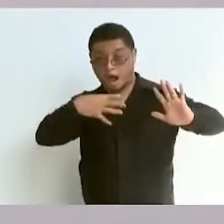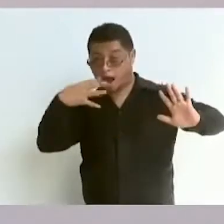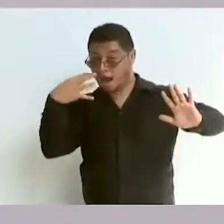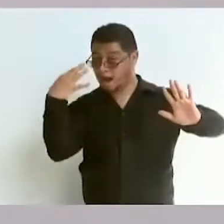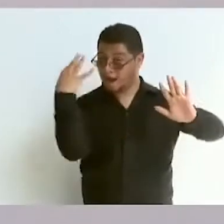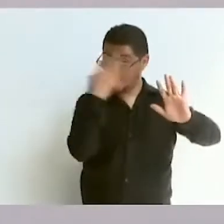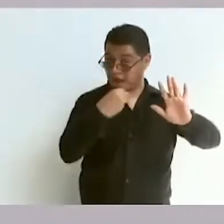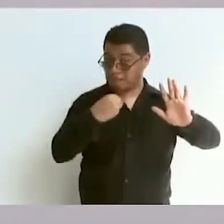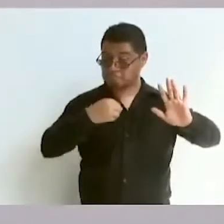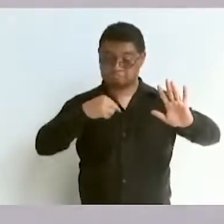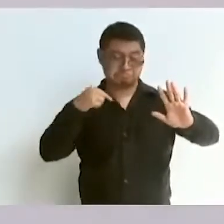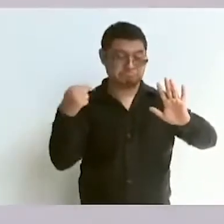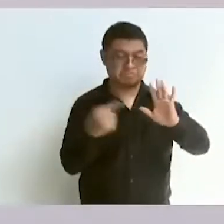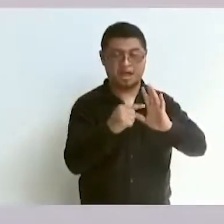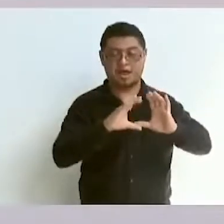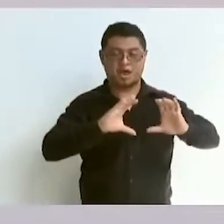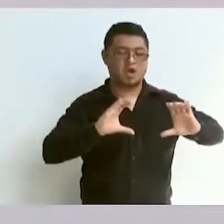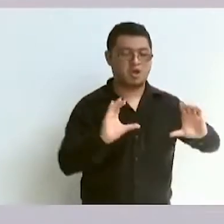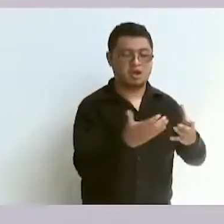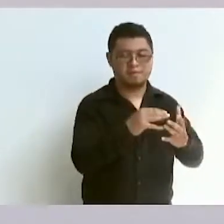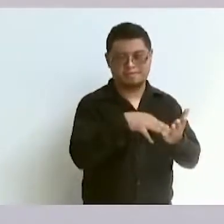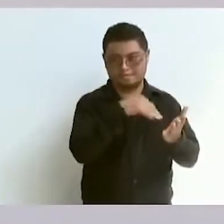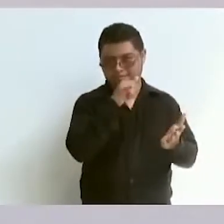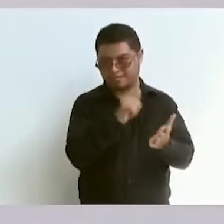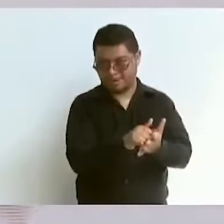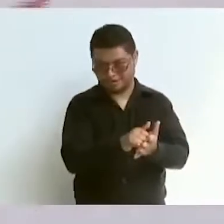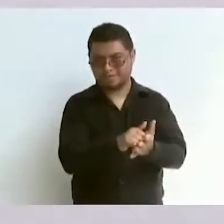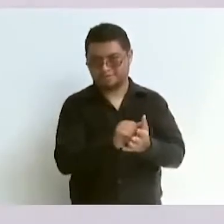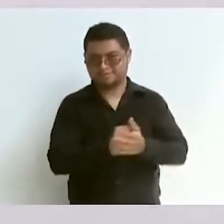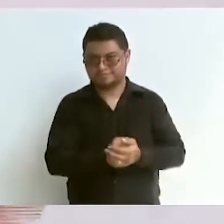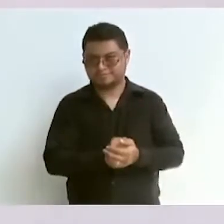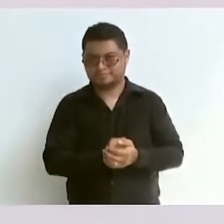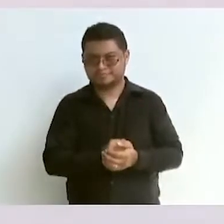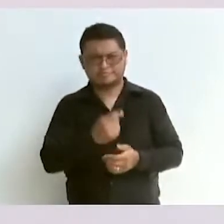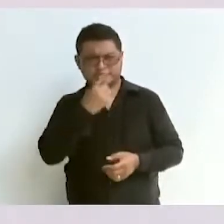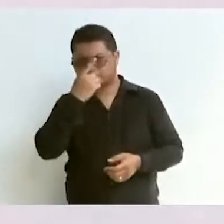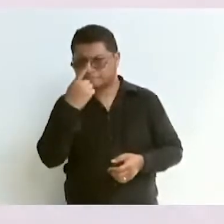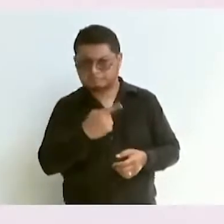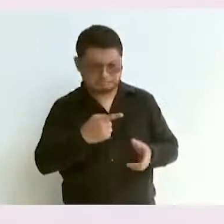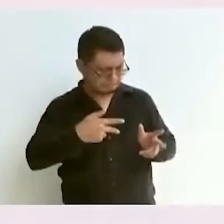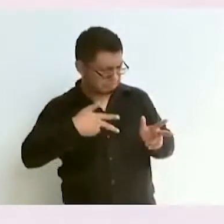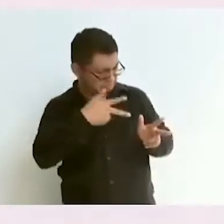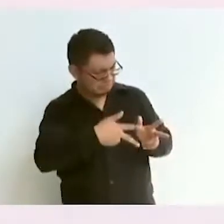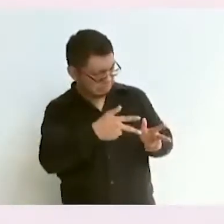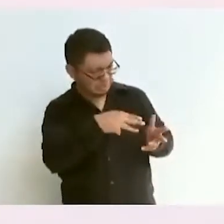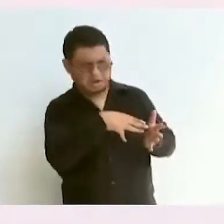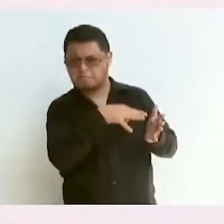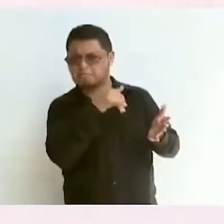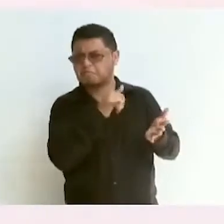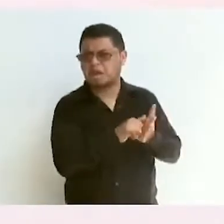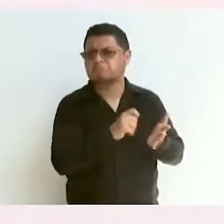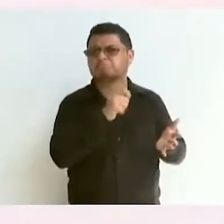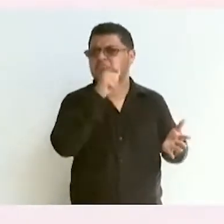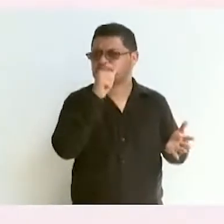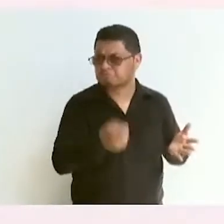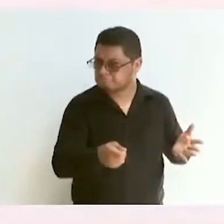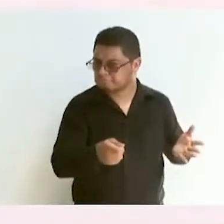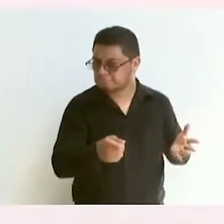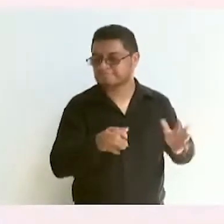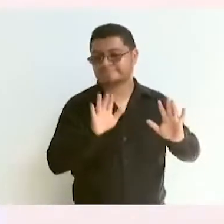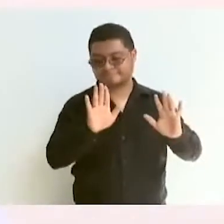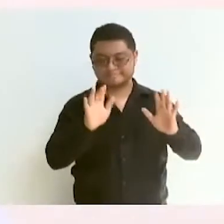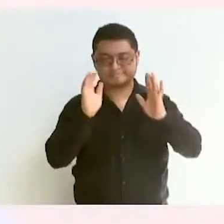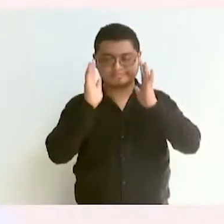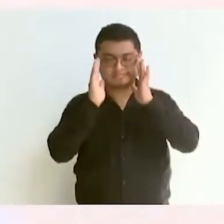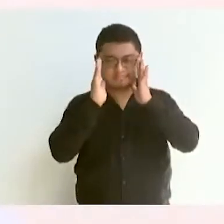Asimismo participan en la construcción de 2.600 sucursales del Banco del Bienestar y en 286 cuarteles para